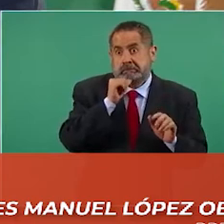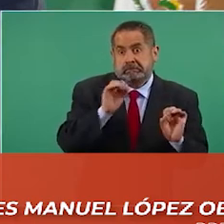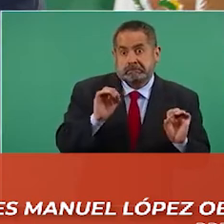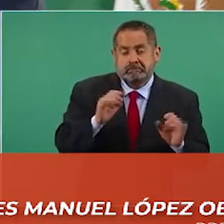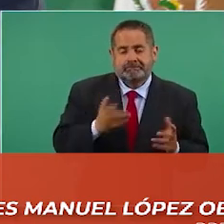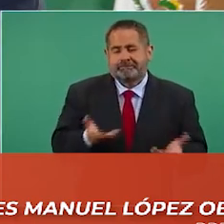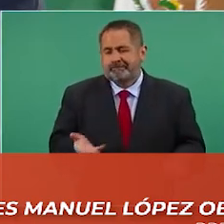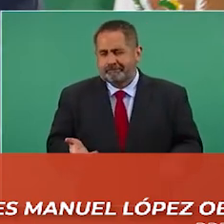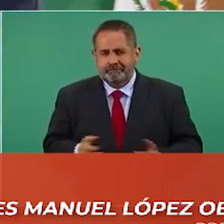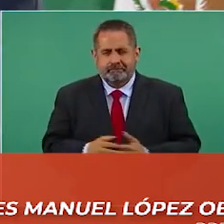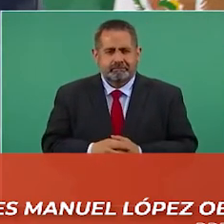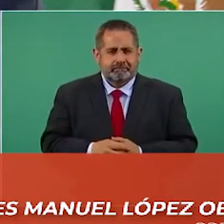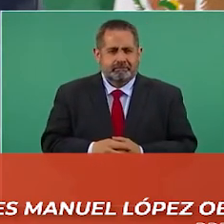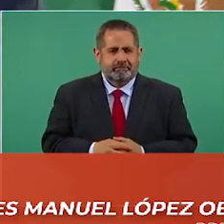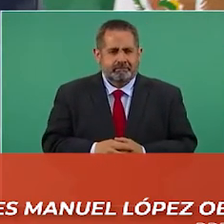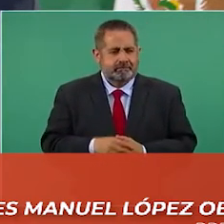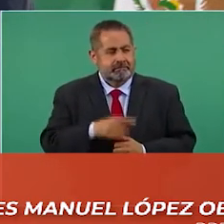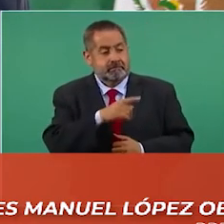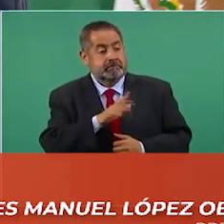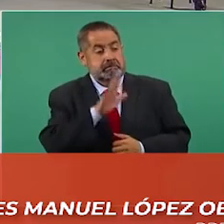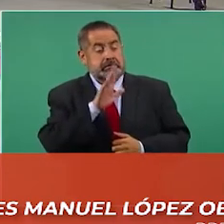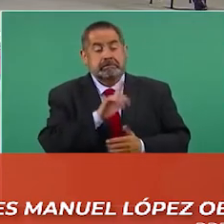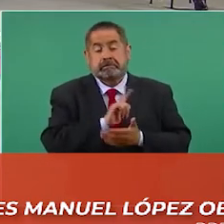como el maestro limpio.